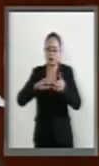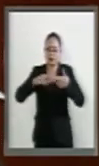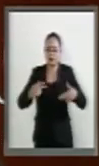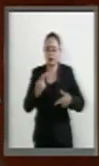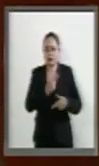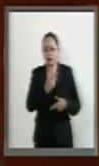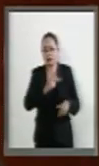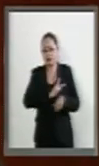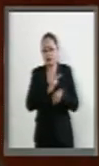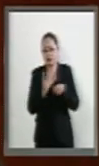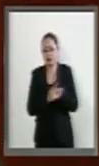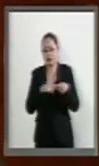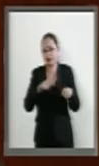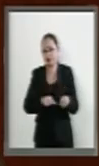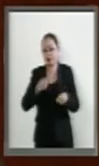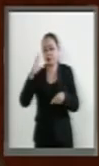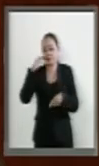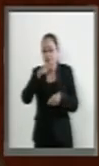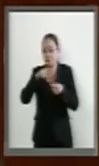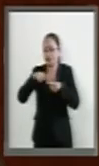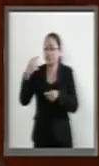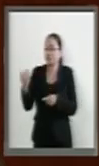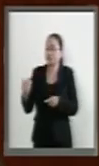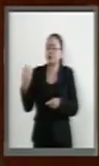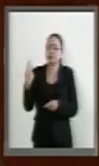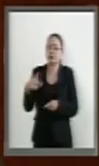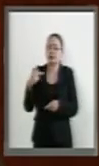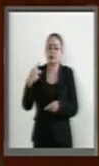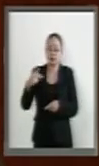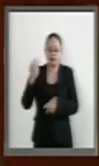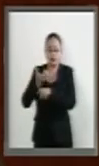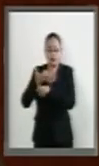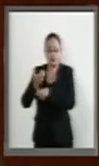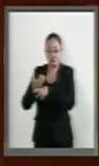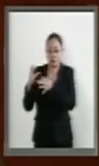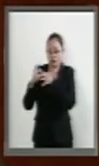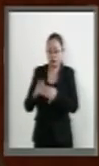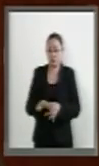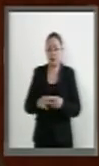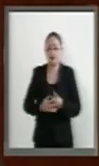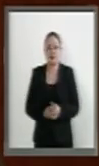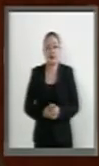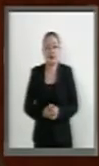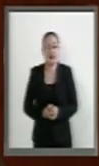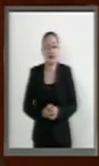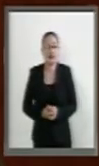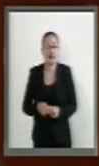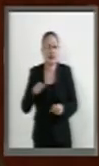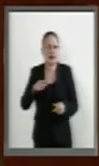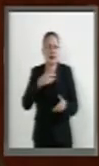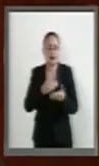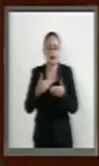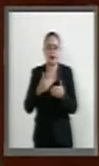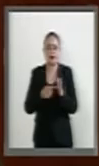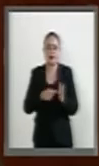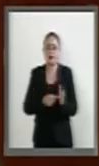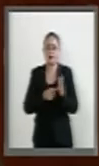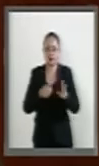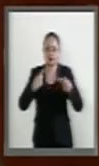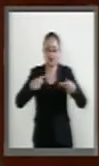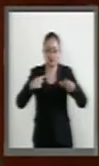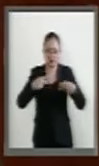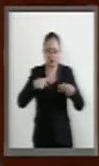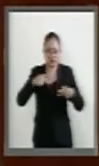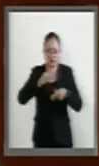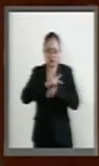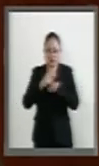diplomáticas entre Cuba y los Estados Unidos de América, la emigración de los haitianos